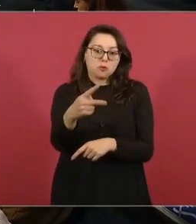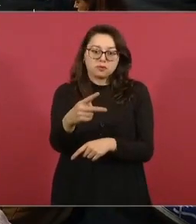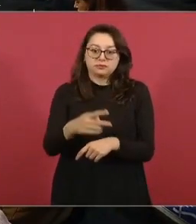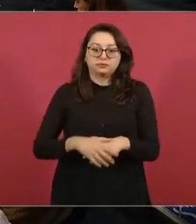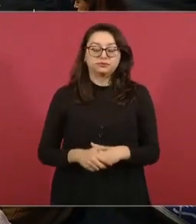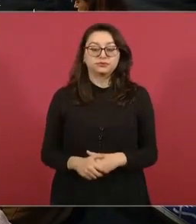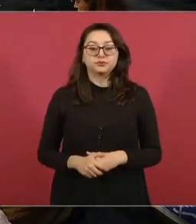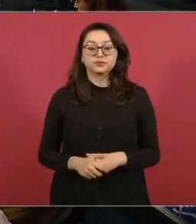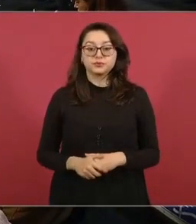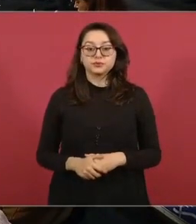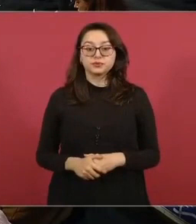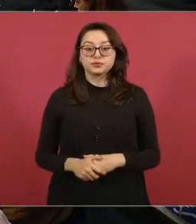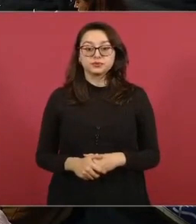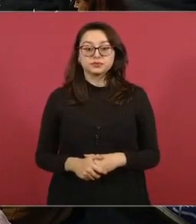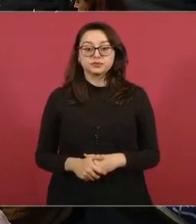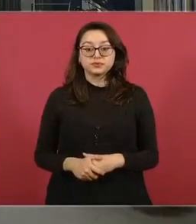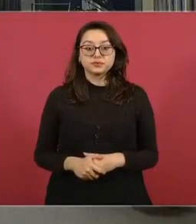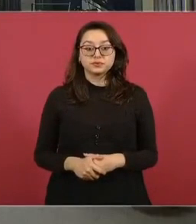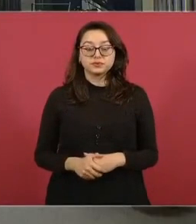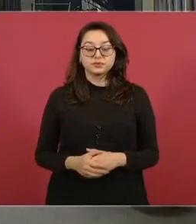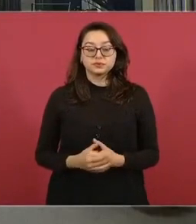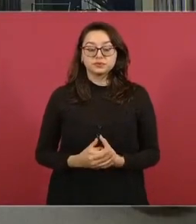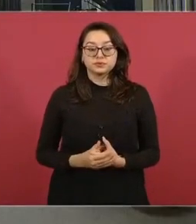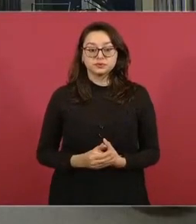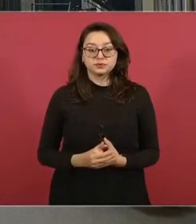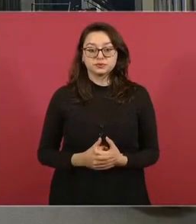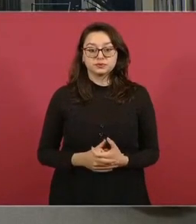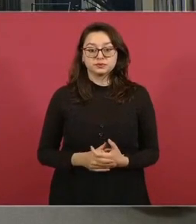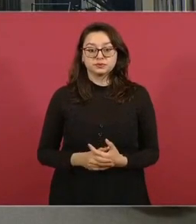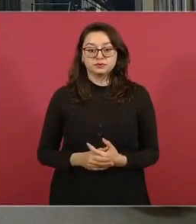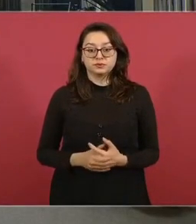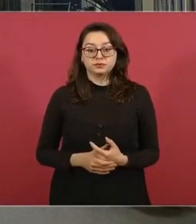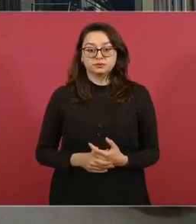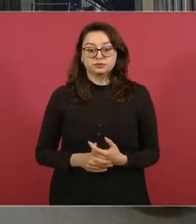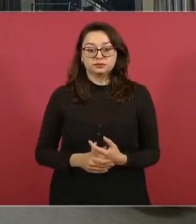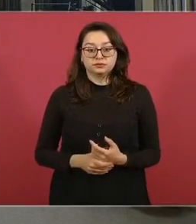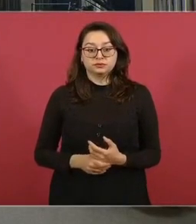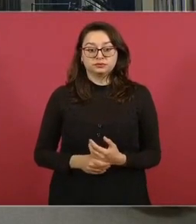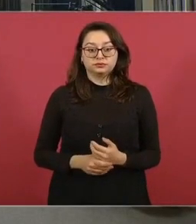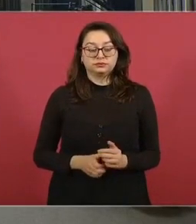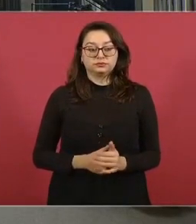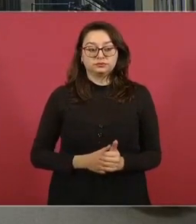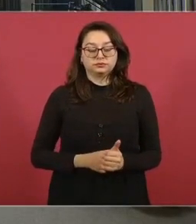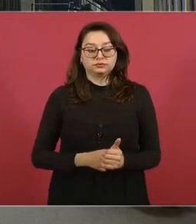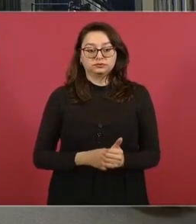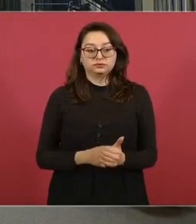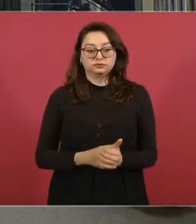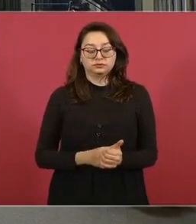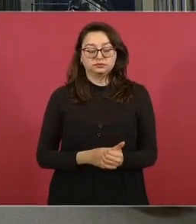consumirlos que menos ellos? Sí, eso como lo hemos recordado hay que recordar que